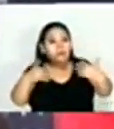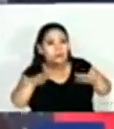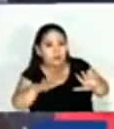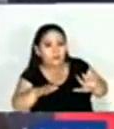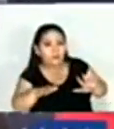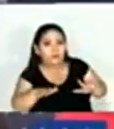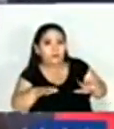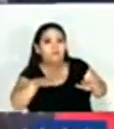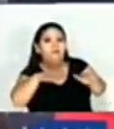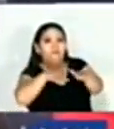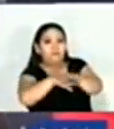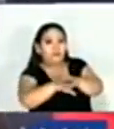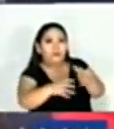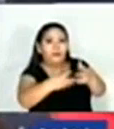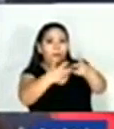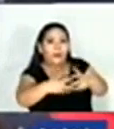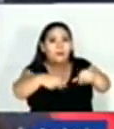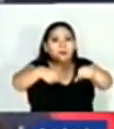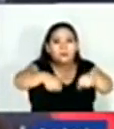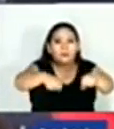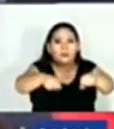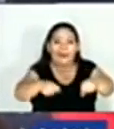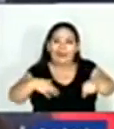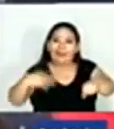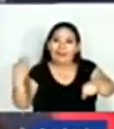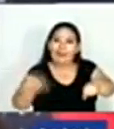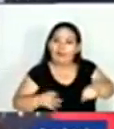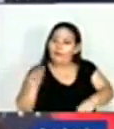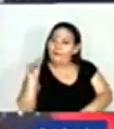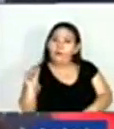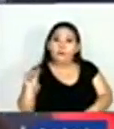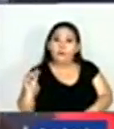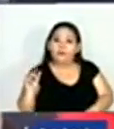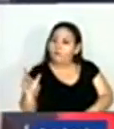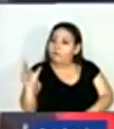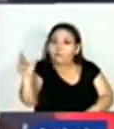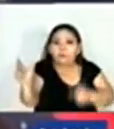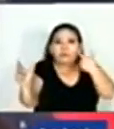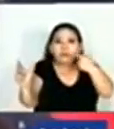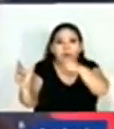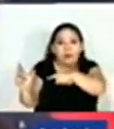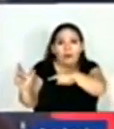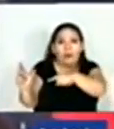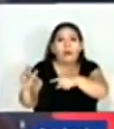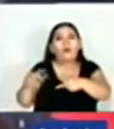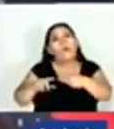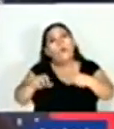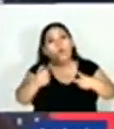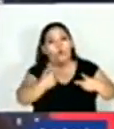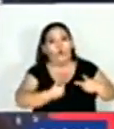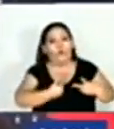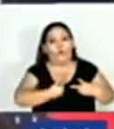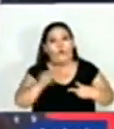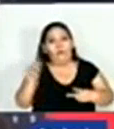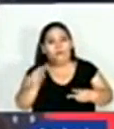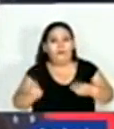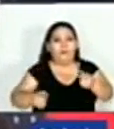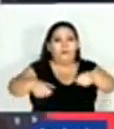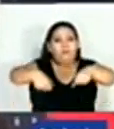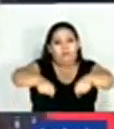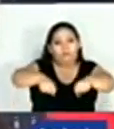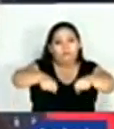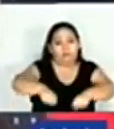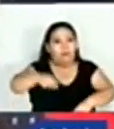a la empresa con su motocicleta nos tienen que mostrar su tarjeta de circulación y también su licencia que poseen